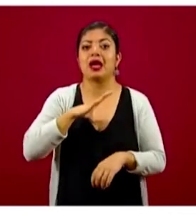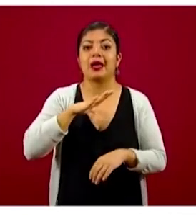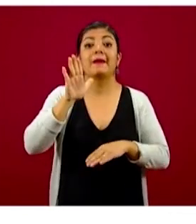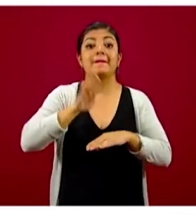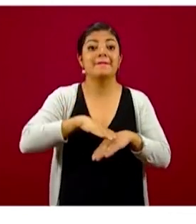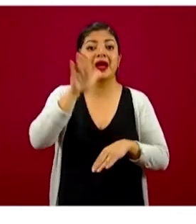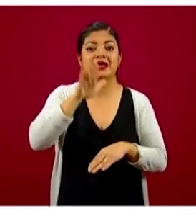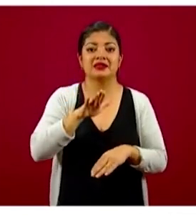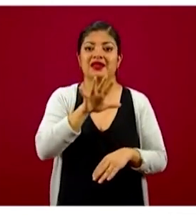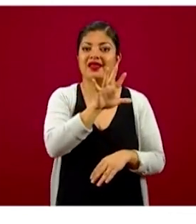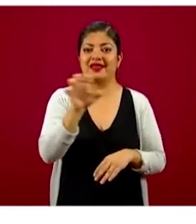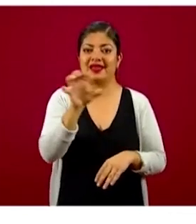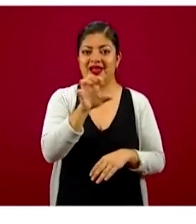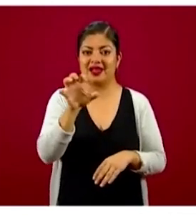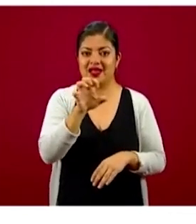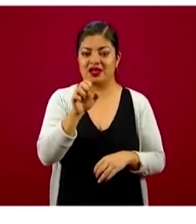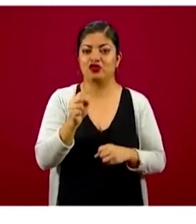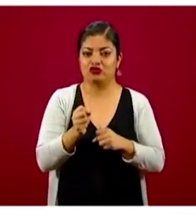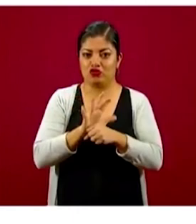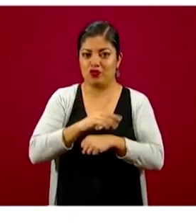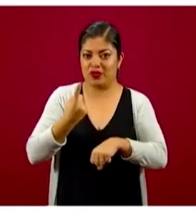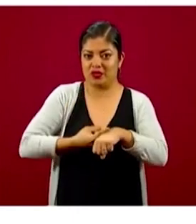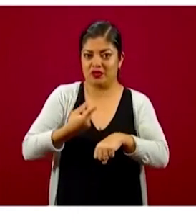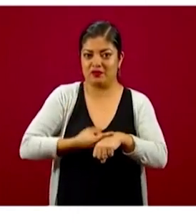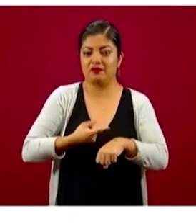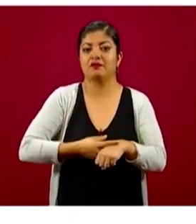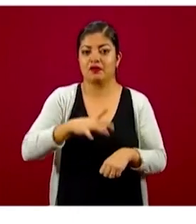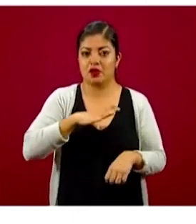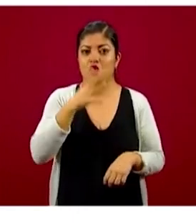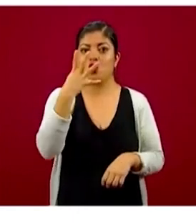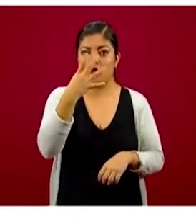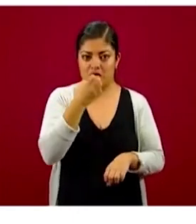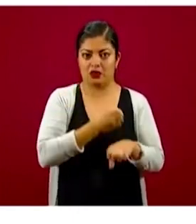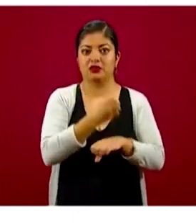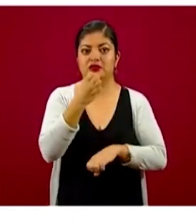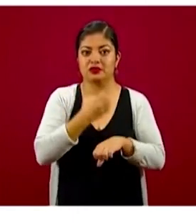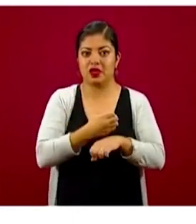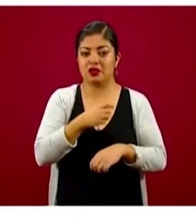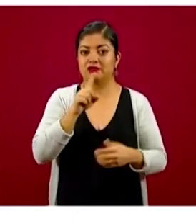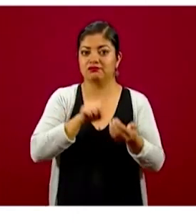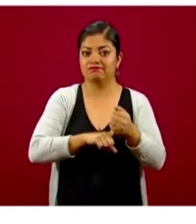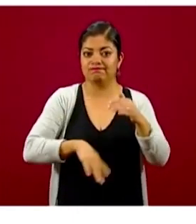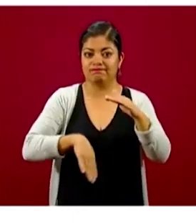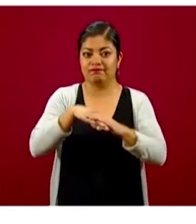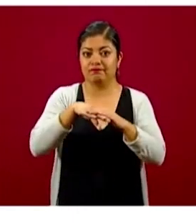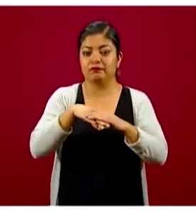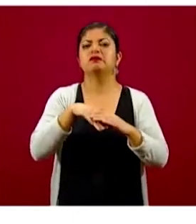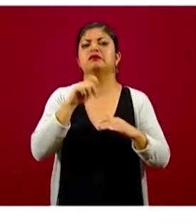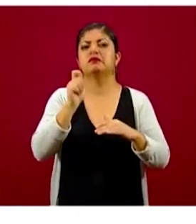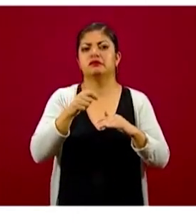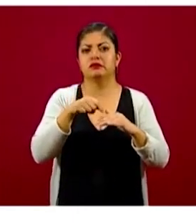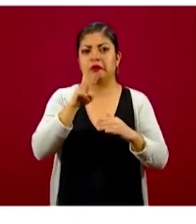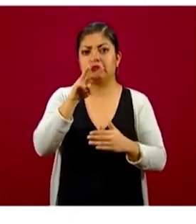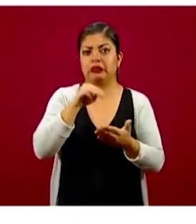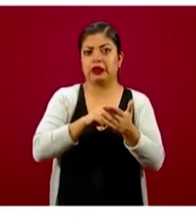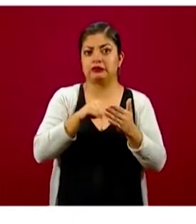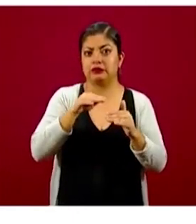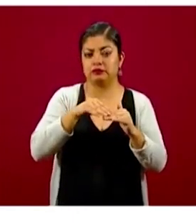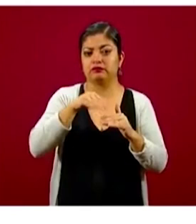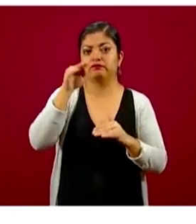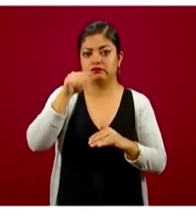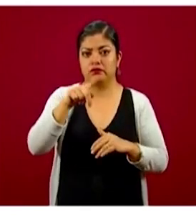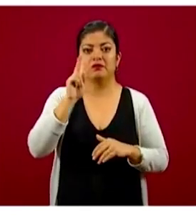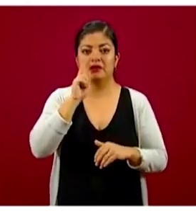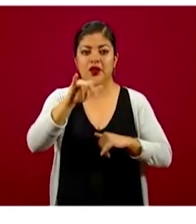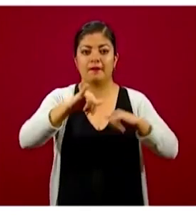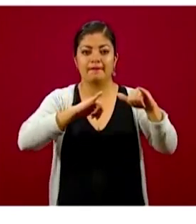acumulados, siguen siendo cuatro los estados que han llegado al máximo rango, que es arriba de tres mil, y es un mapa